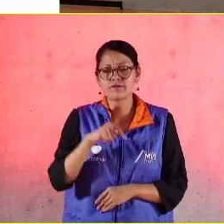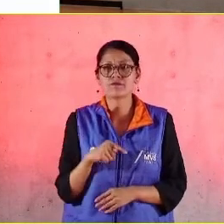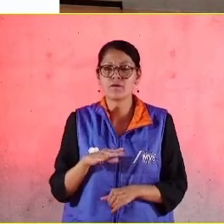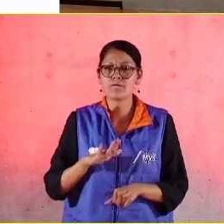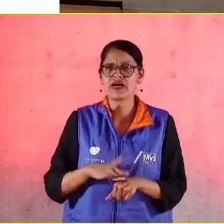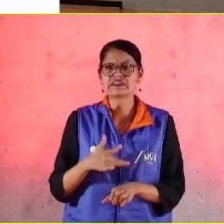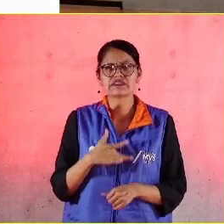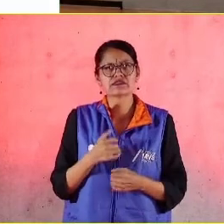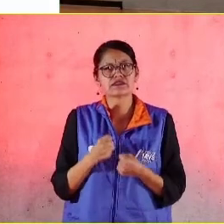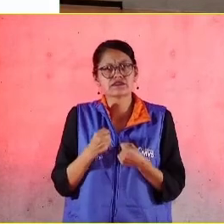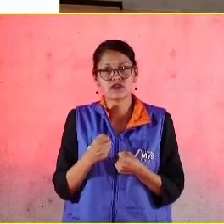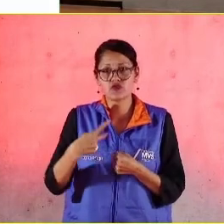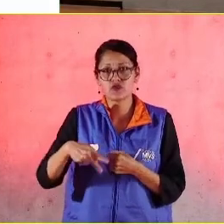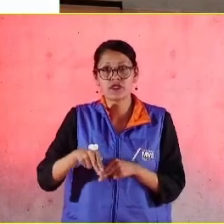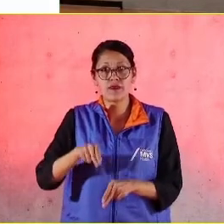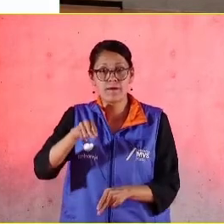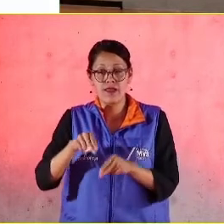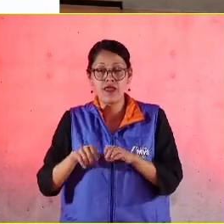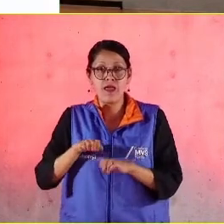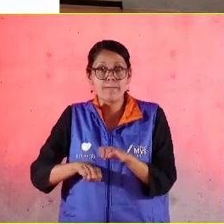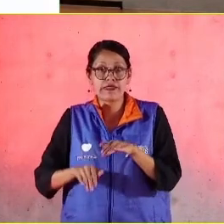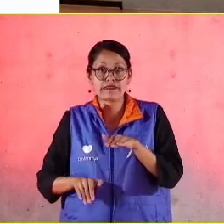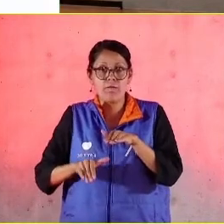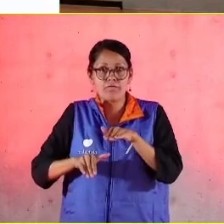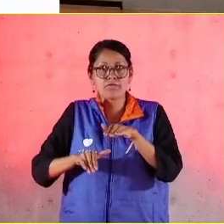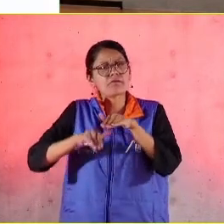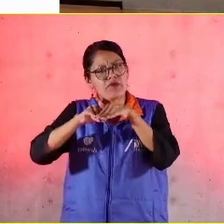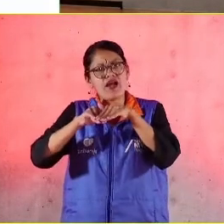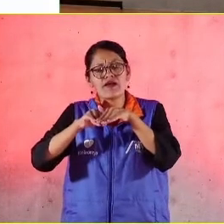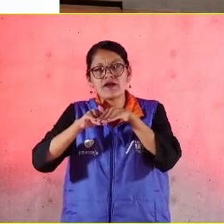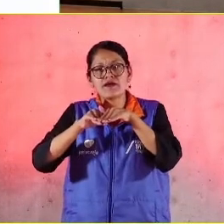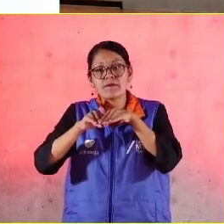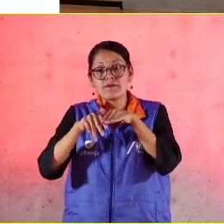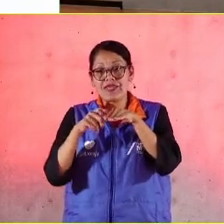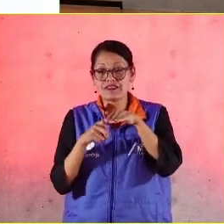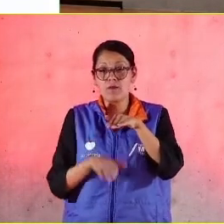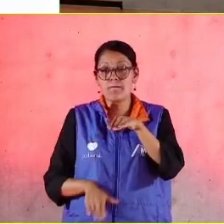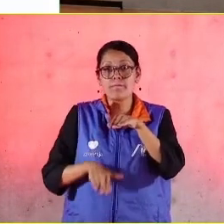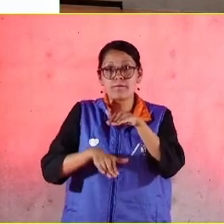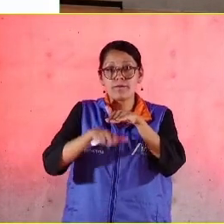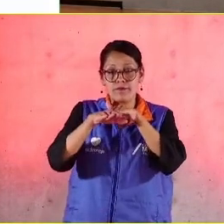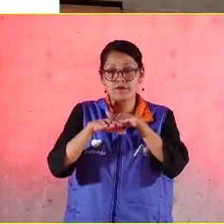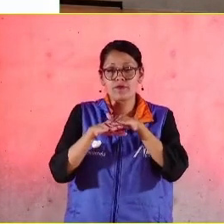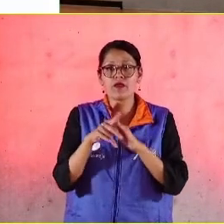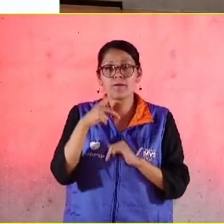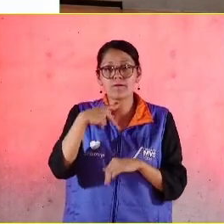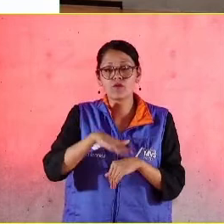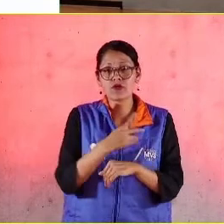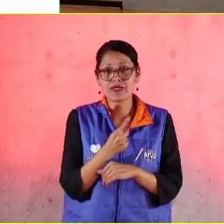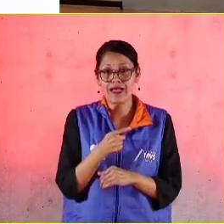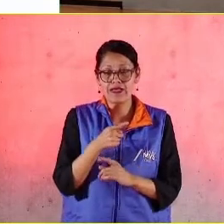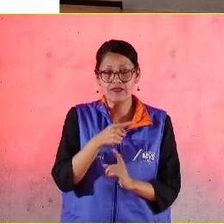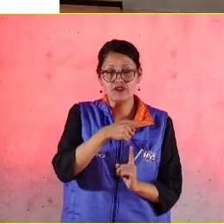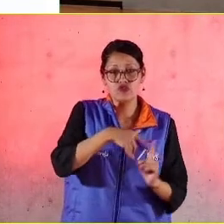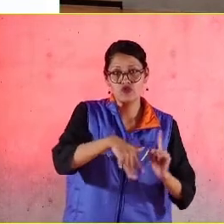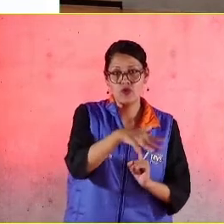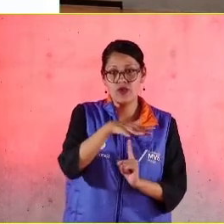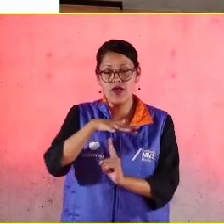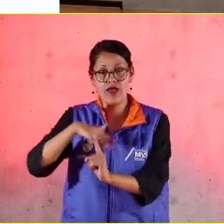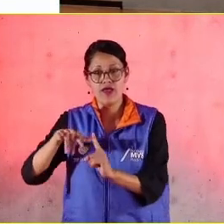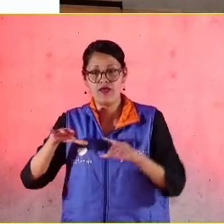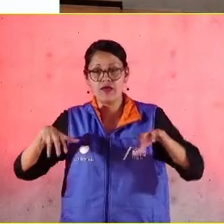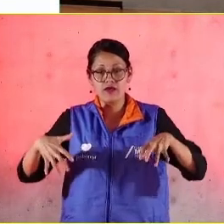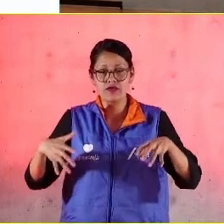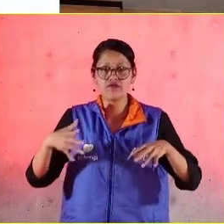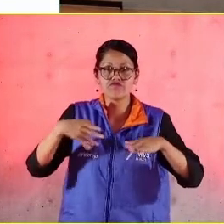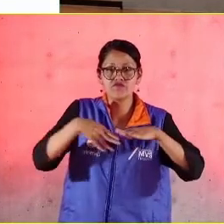más certeza de su nivel de madurez. Y ese nivel de madurez es dividido por cada uno de los ámbitos y subámbitos